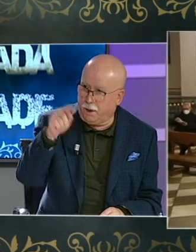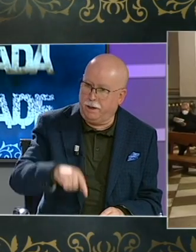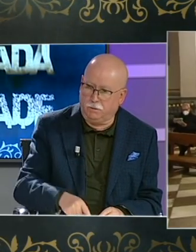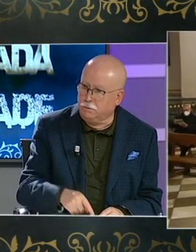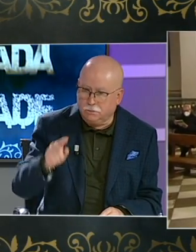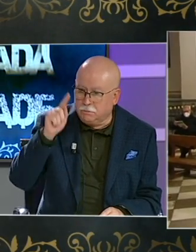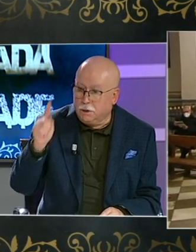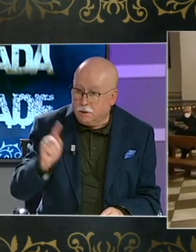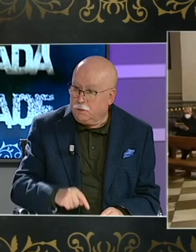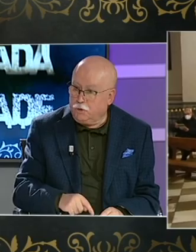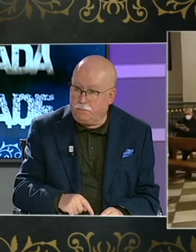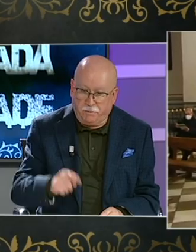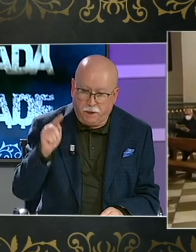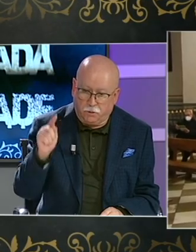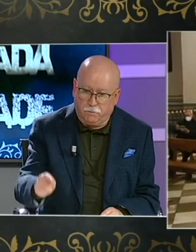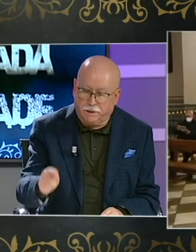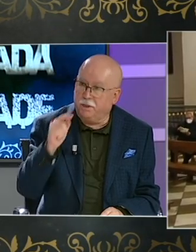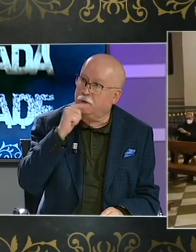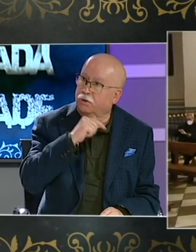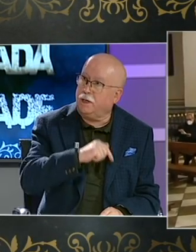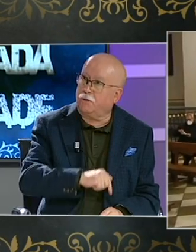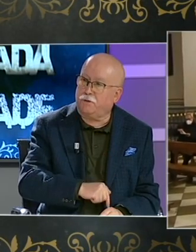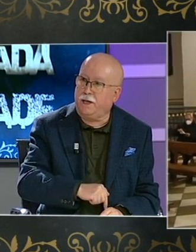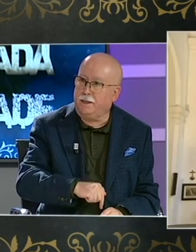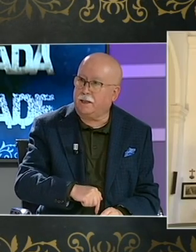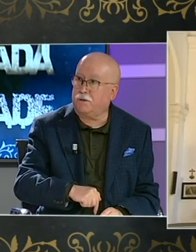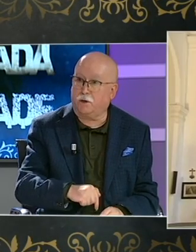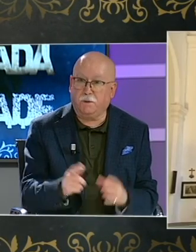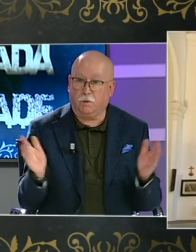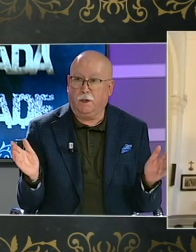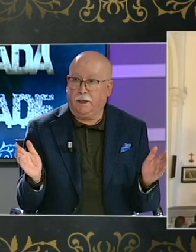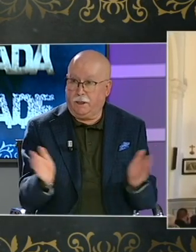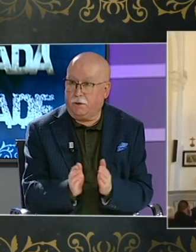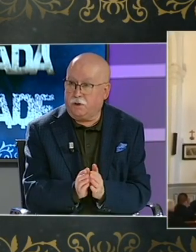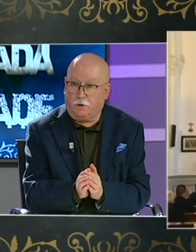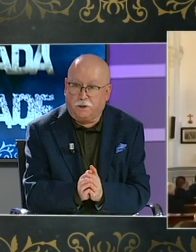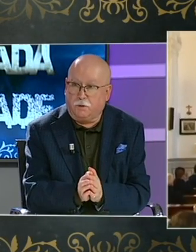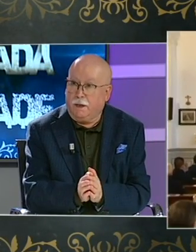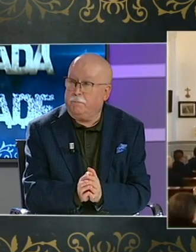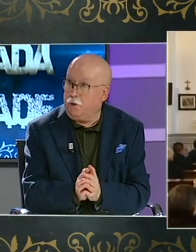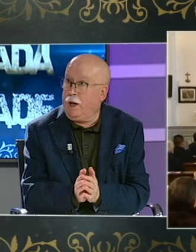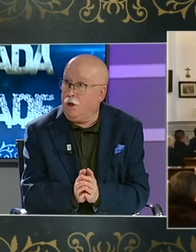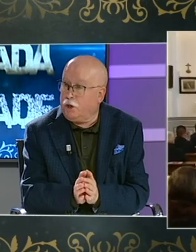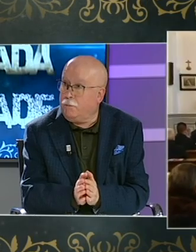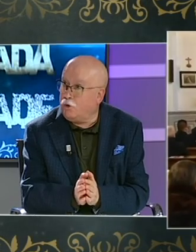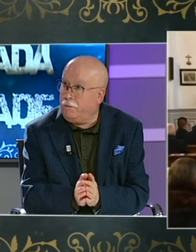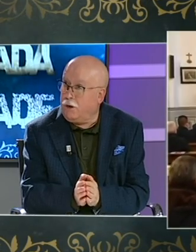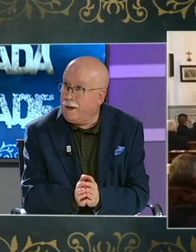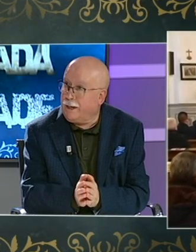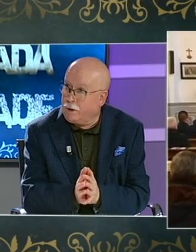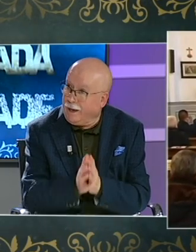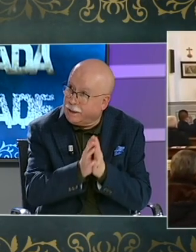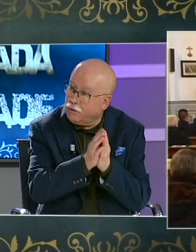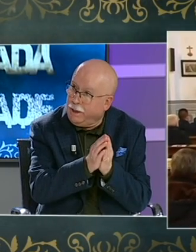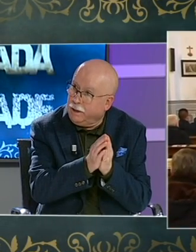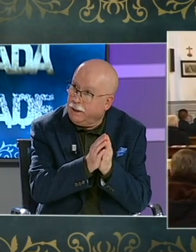arzobispo daba un nombramiento un mandamiento y a los dos días el de aquí hacía lo mismo quiero decir con esto pero en lo que no hemos copiado